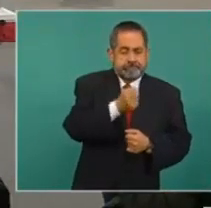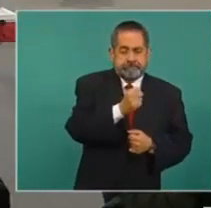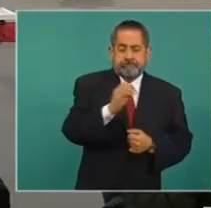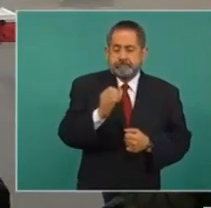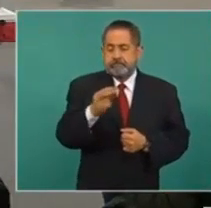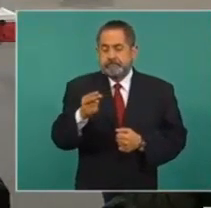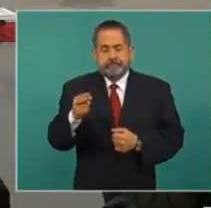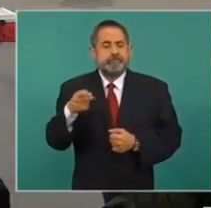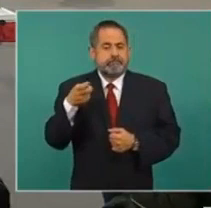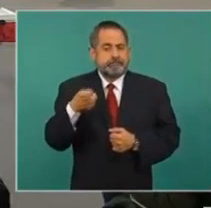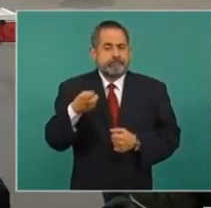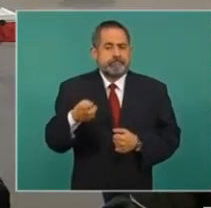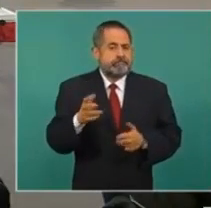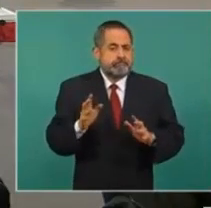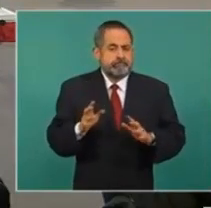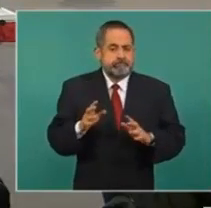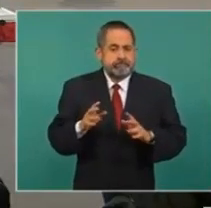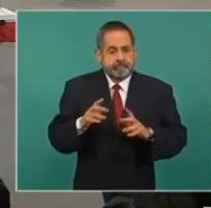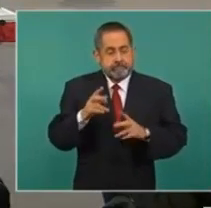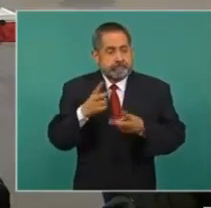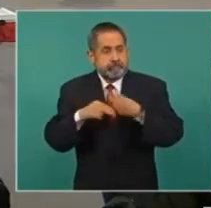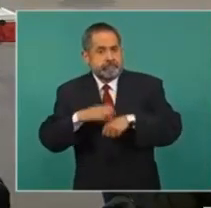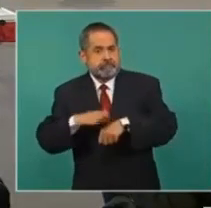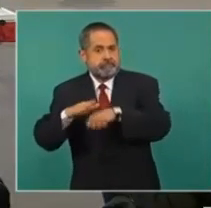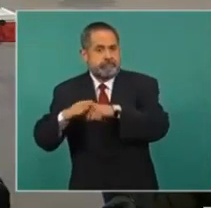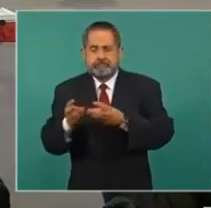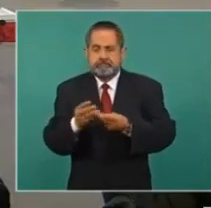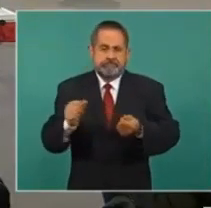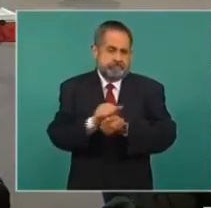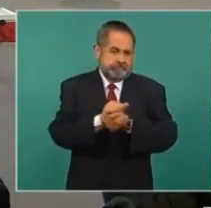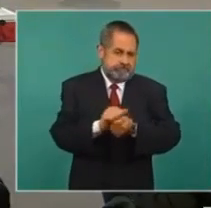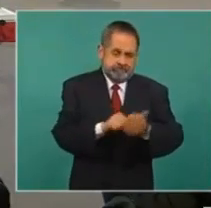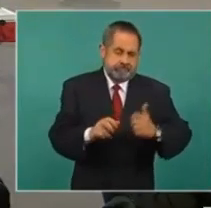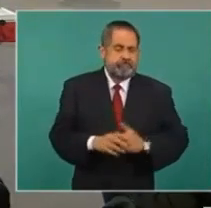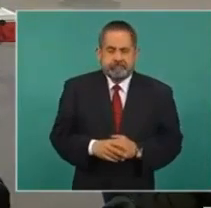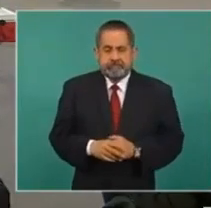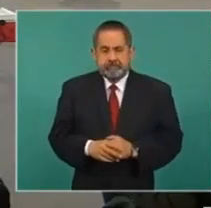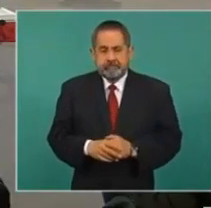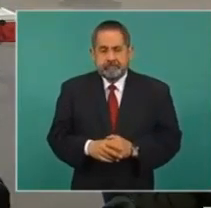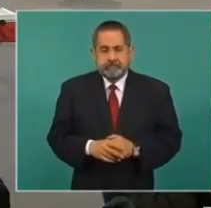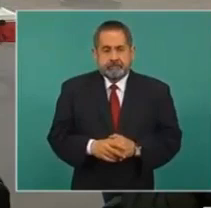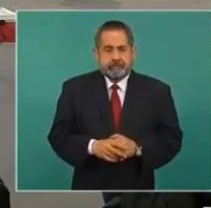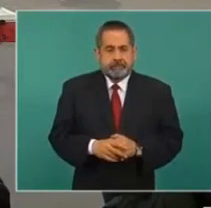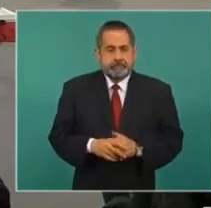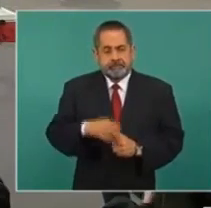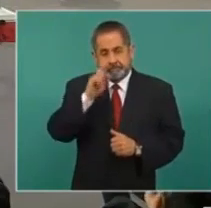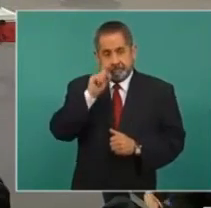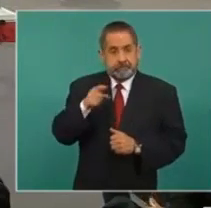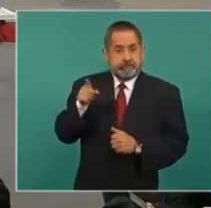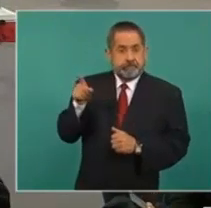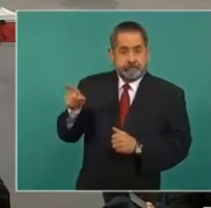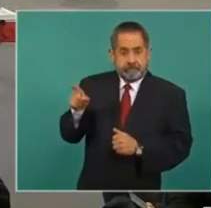noviembre, empieza a incrementarse. También, en base a este comportamiento,